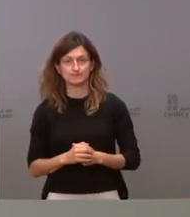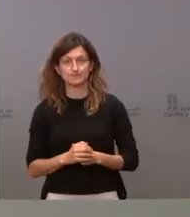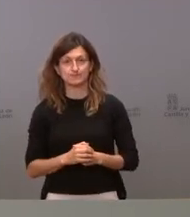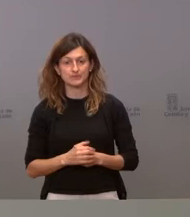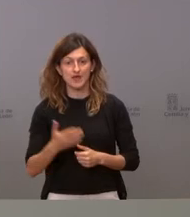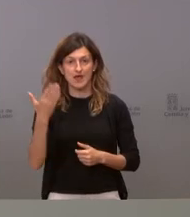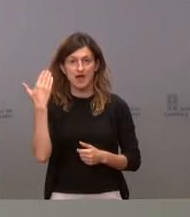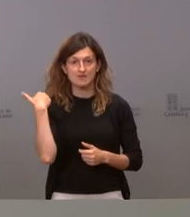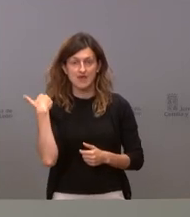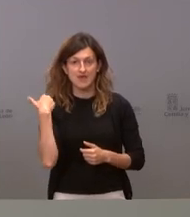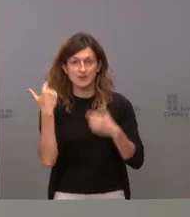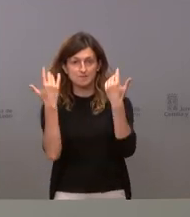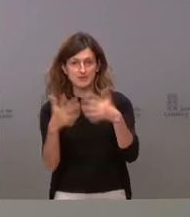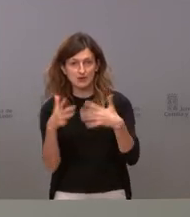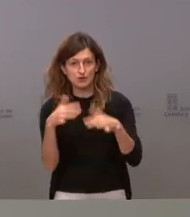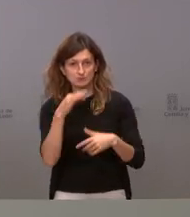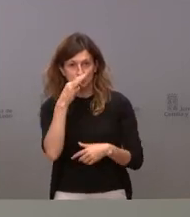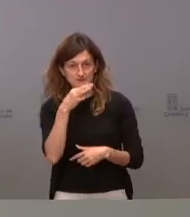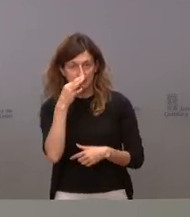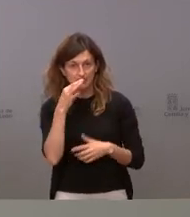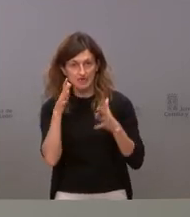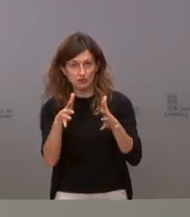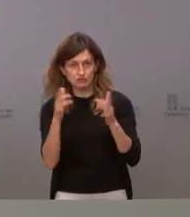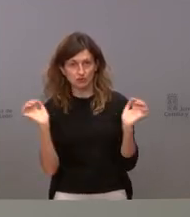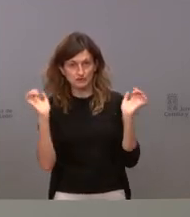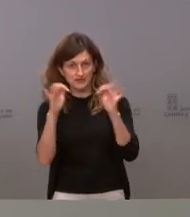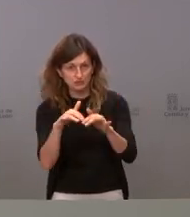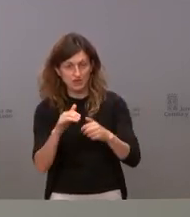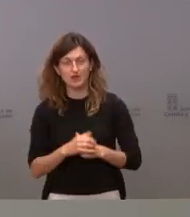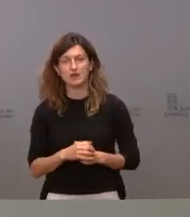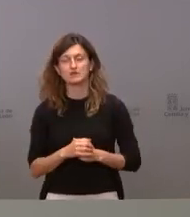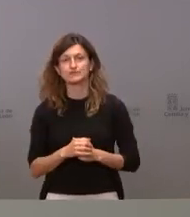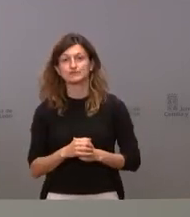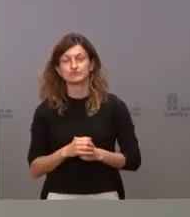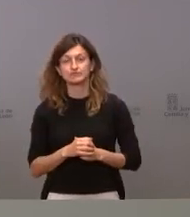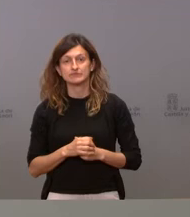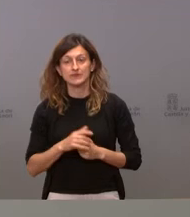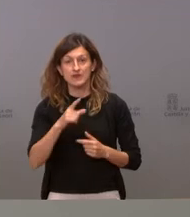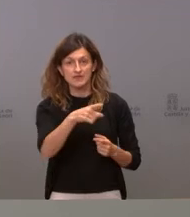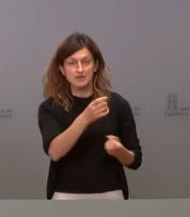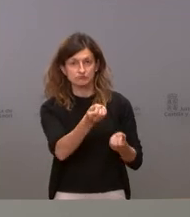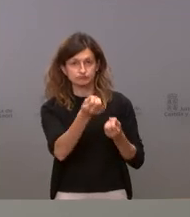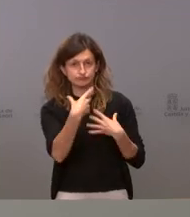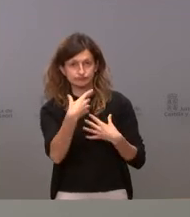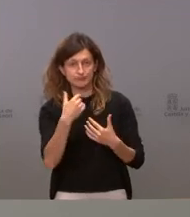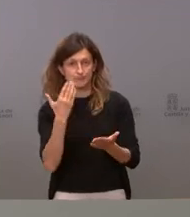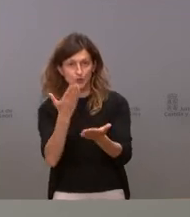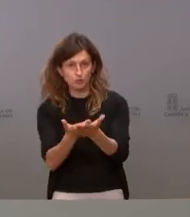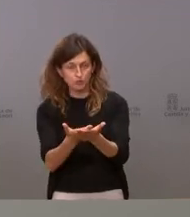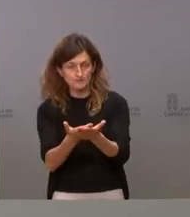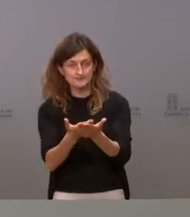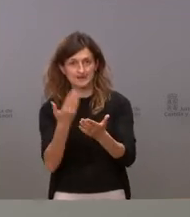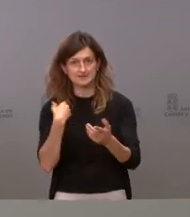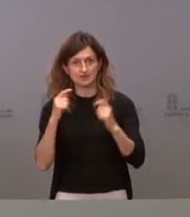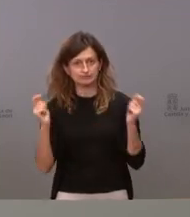Ayer, como todos los miércoles por la tarde, tuvimos un consejo interterritorial en el que se nos trasladó una propuesta que ya había sido